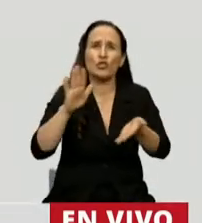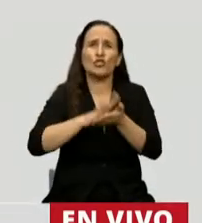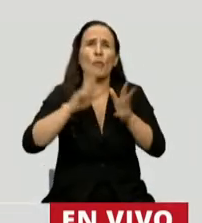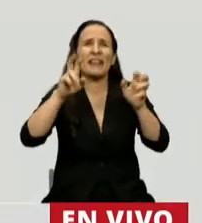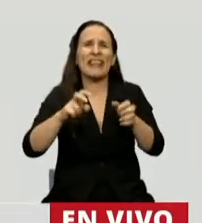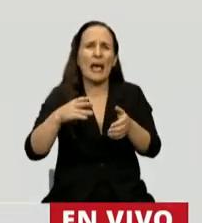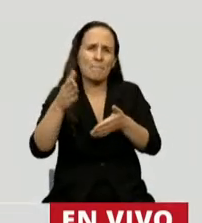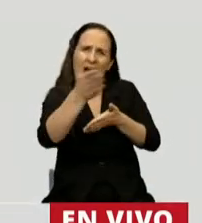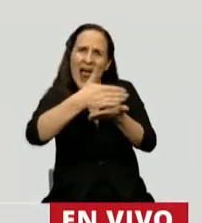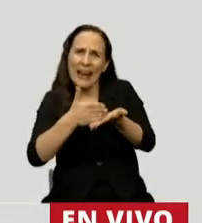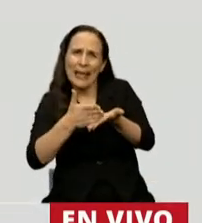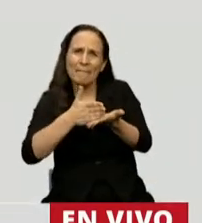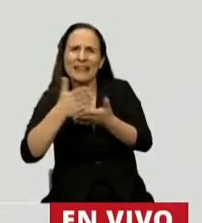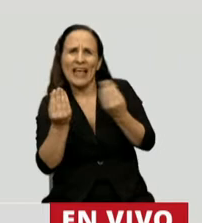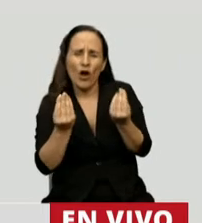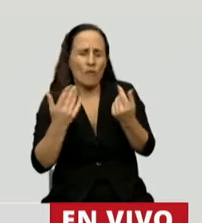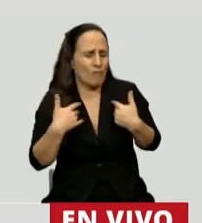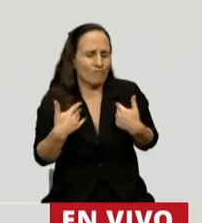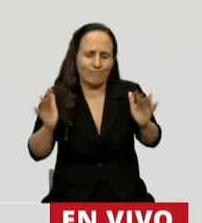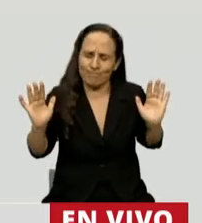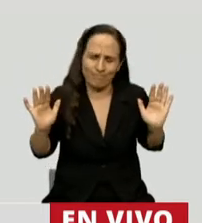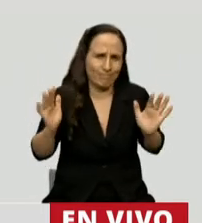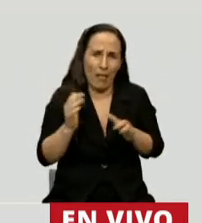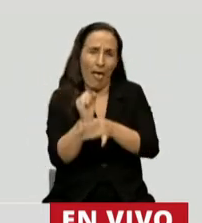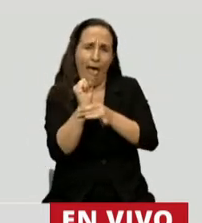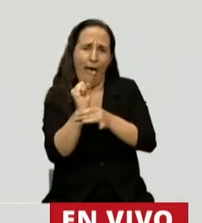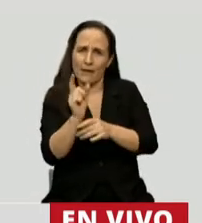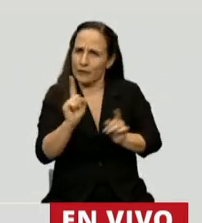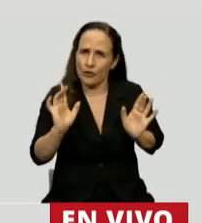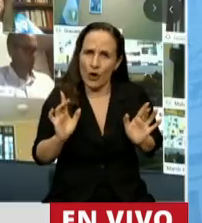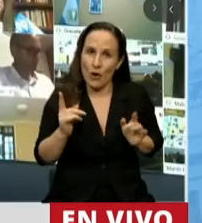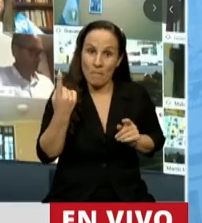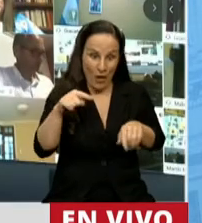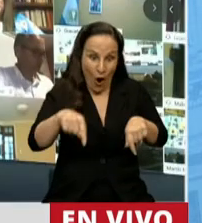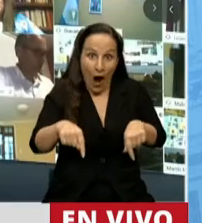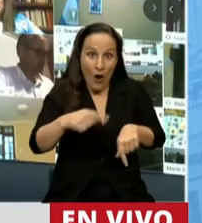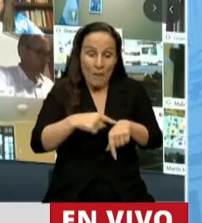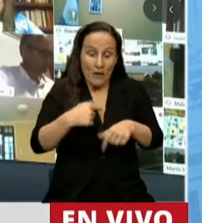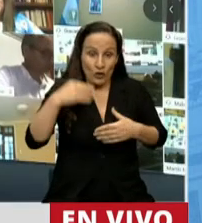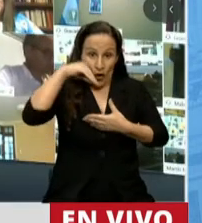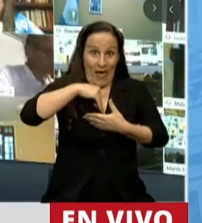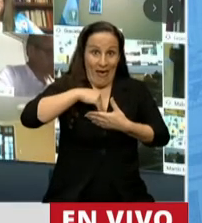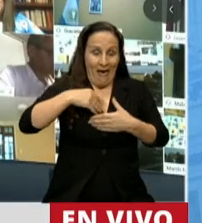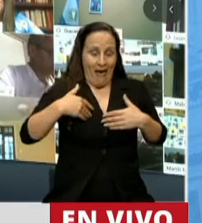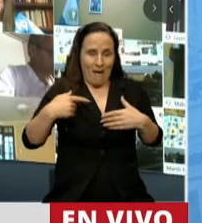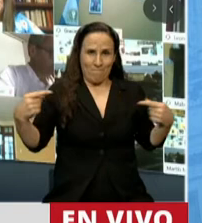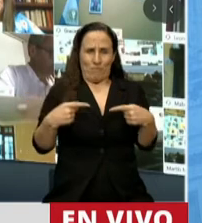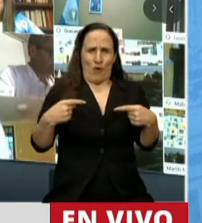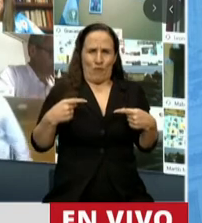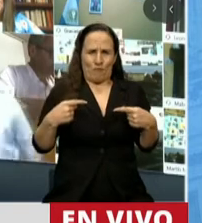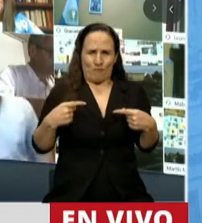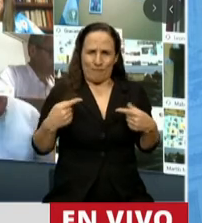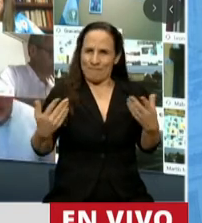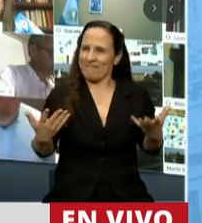Pero tengo una enorme contradicción en este momento. Por un lado,